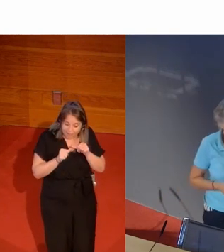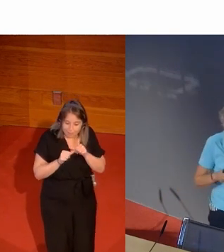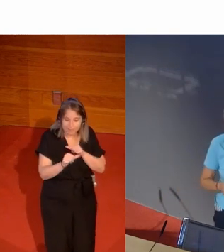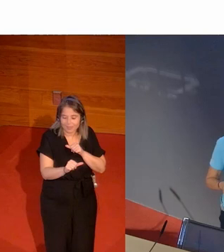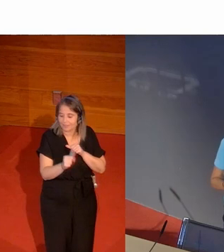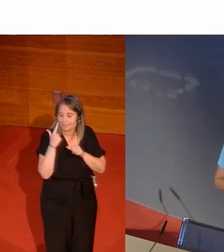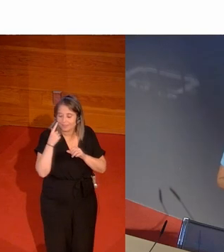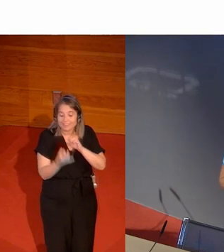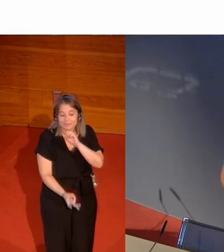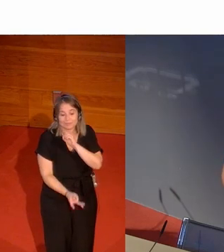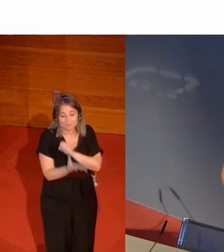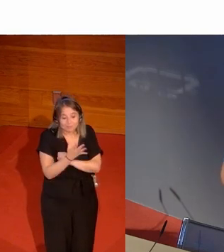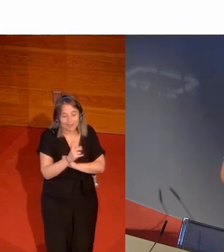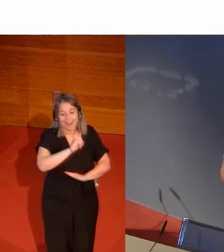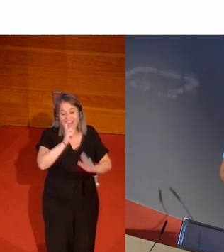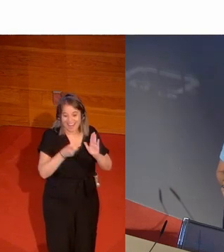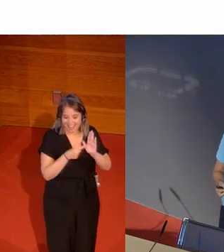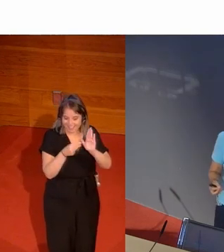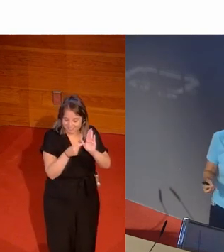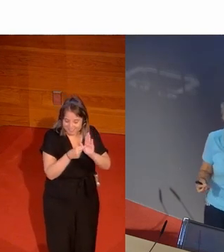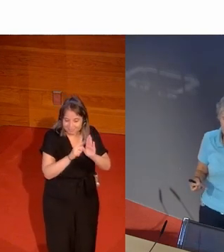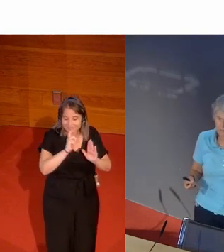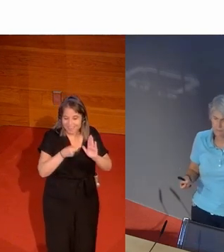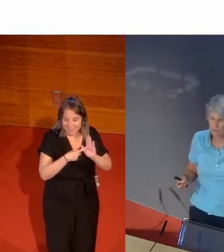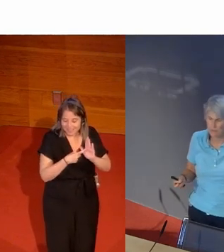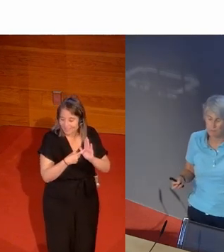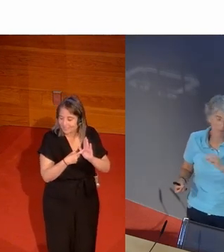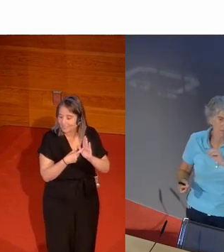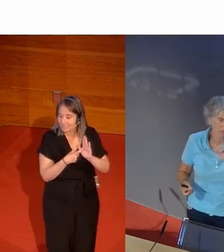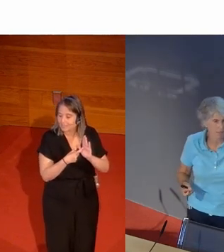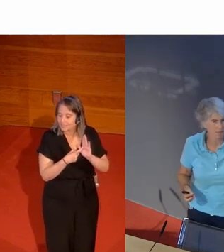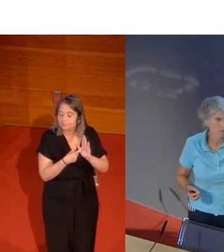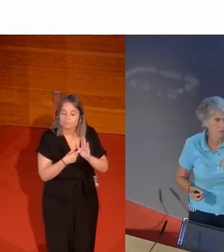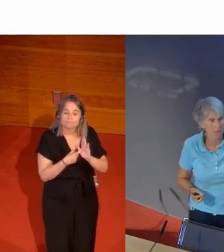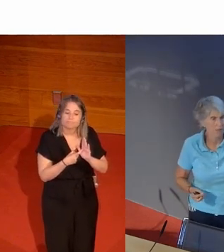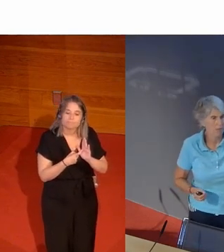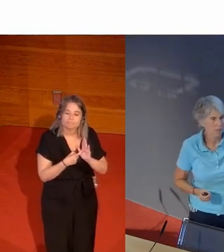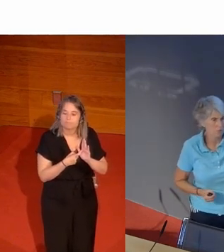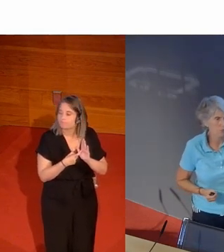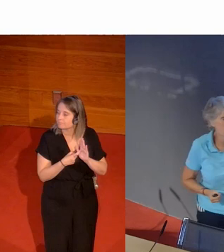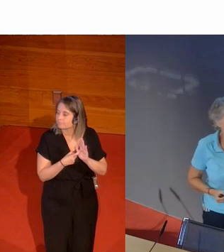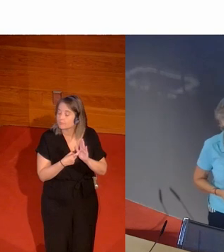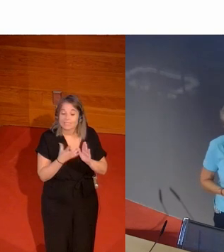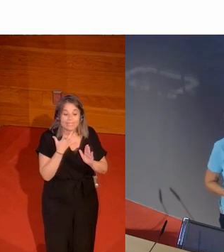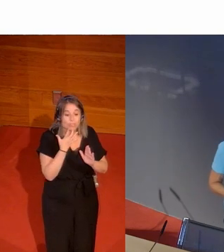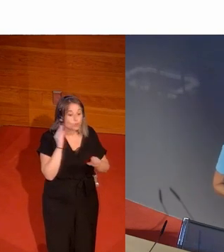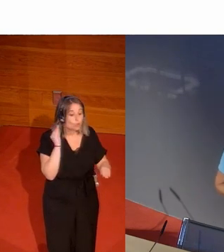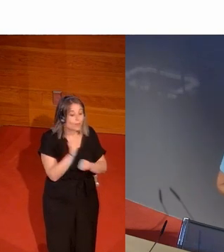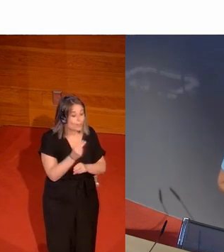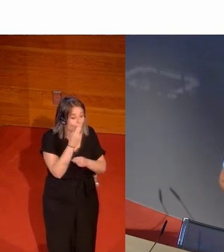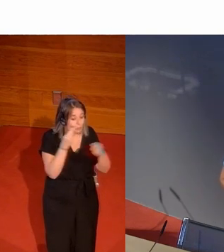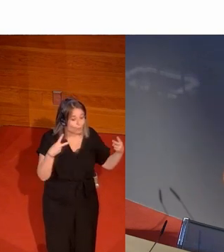se crea una ley en donde se dice que van a dejar de recibir subvenciones